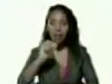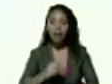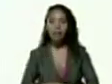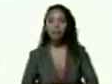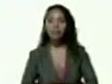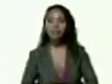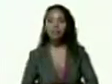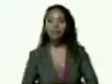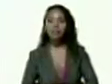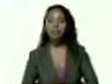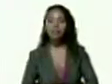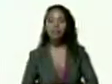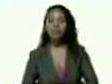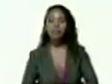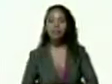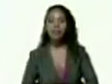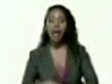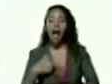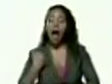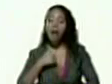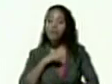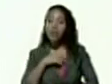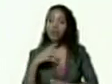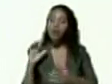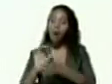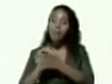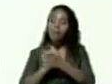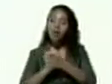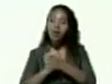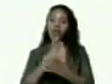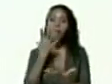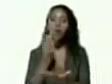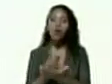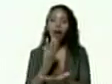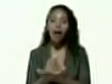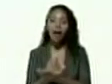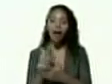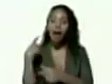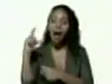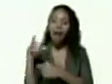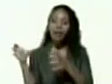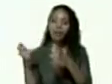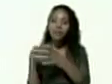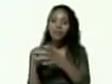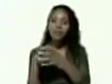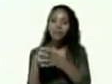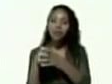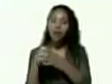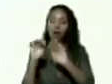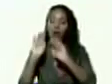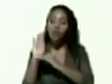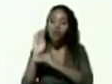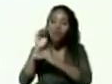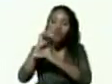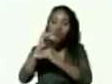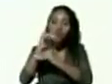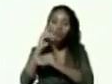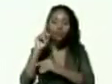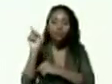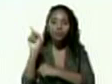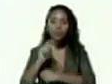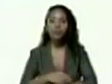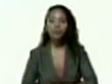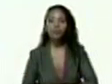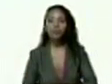Valencia a nuestros compatriotas de Monagas que están en el gimnasio cubierto Gilberto